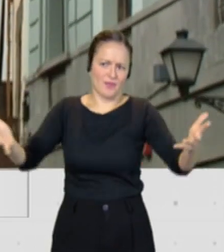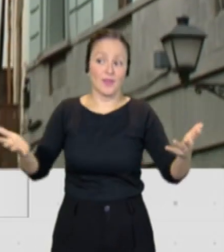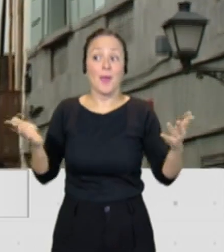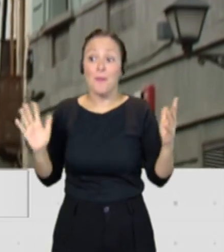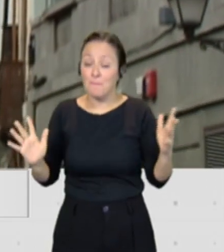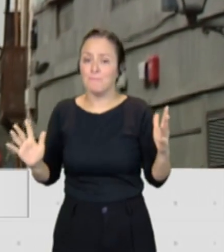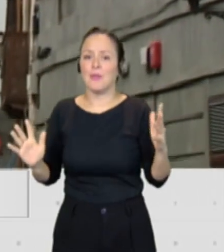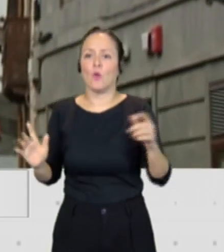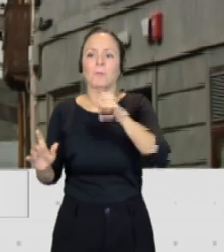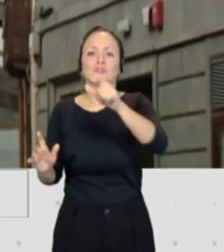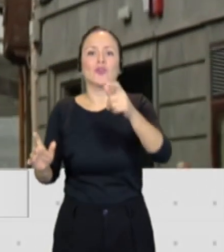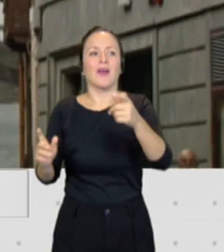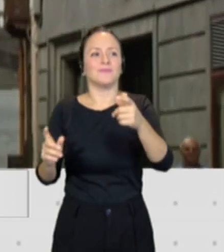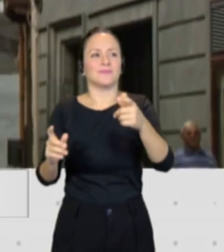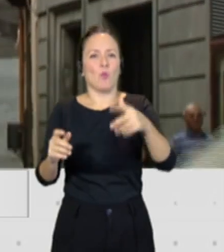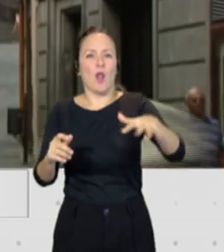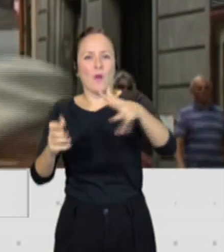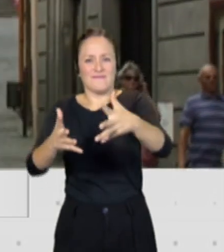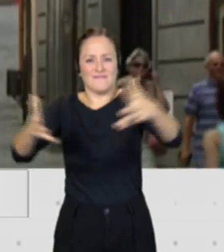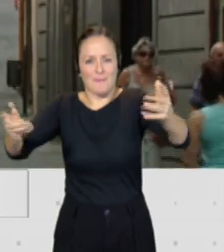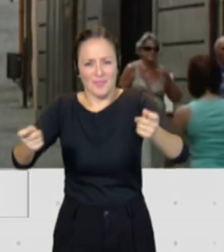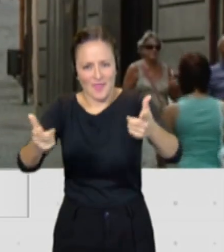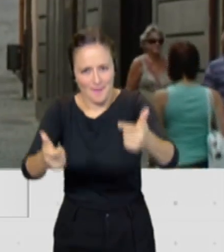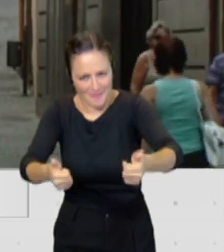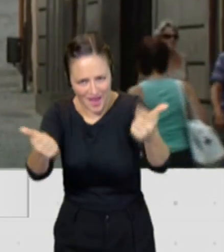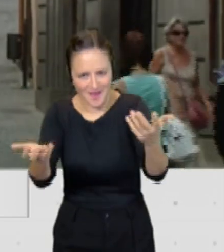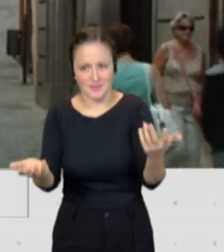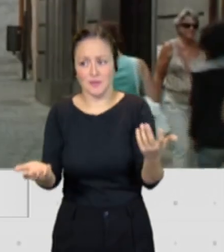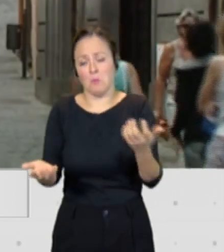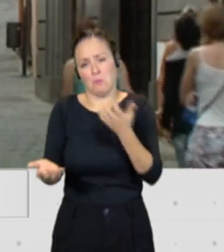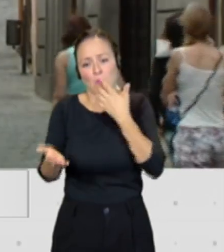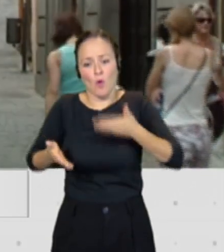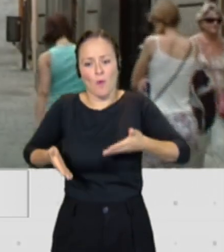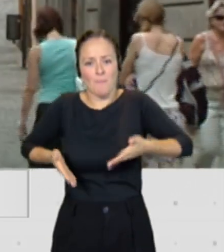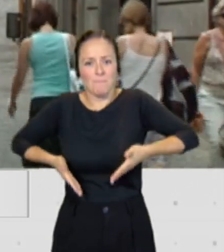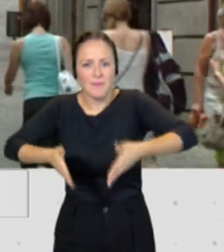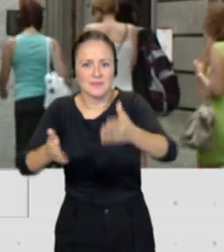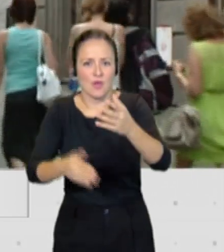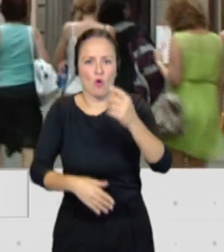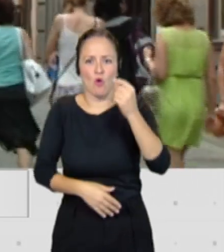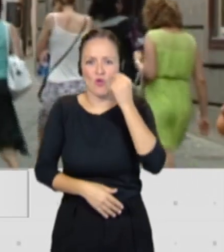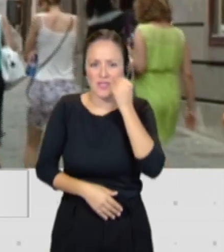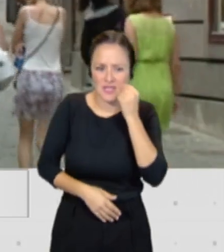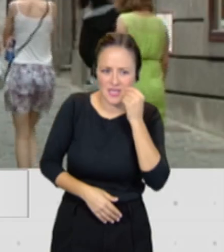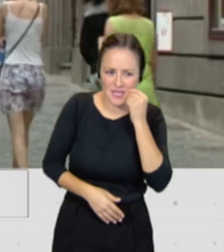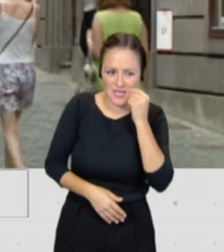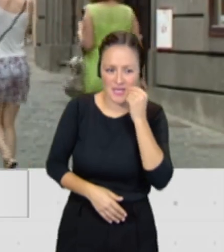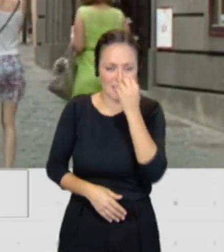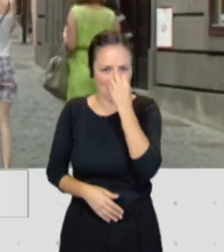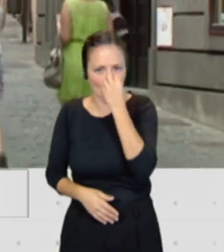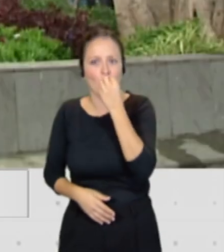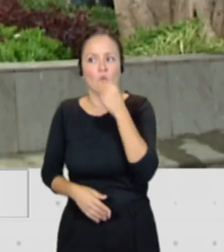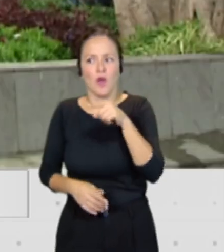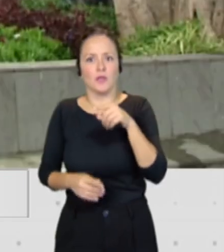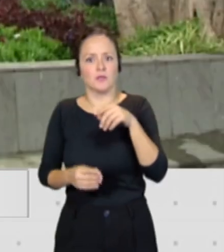espacio para la ciudadanía. Es ese, otro es el gran paseo iniguada de la cultura y de las artes canarias, que tenemos un concurso internacional